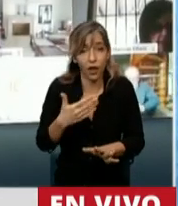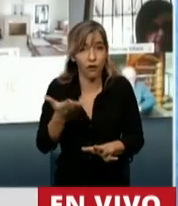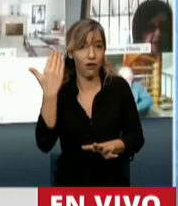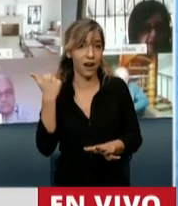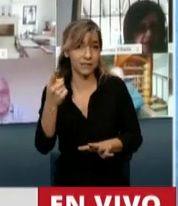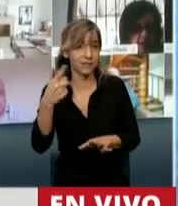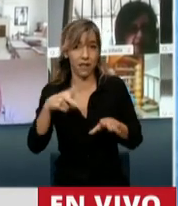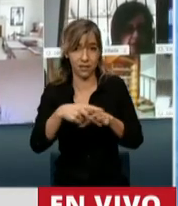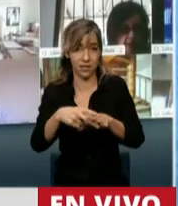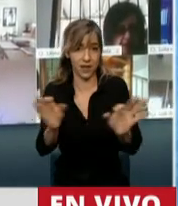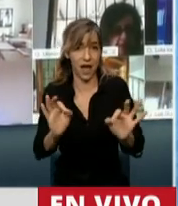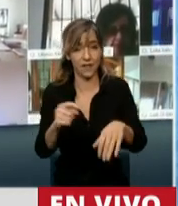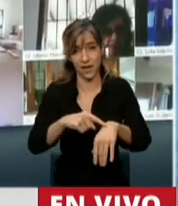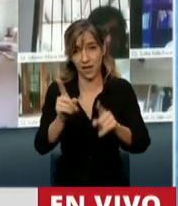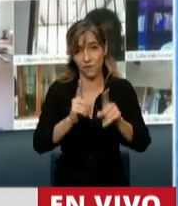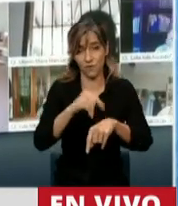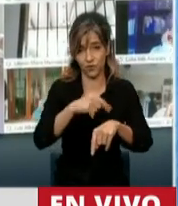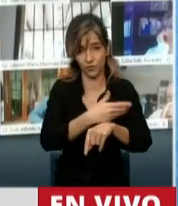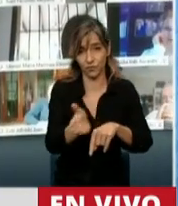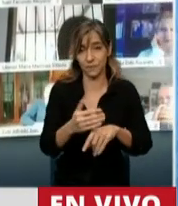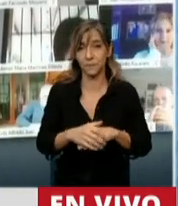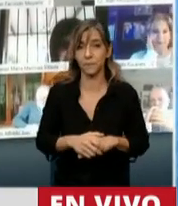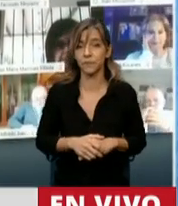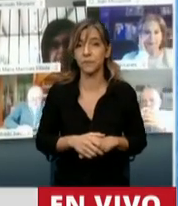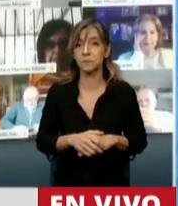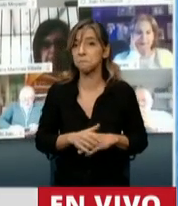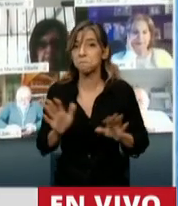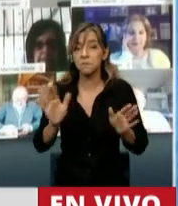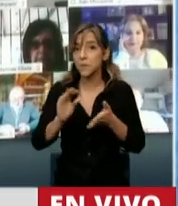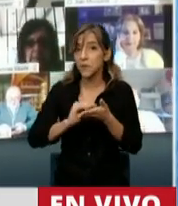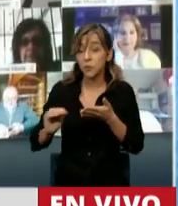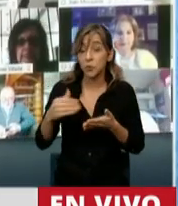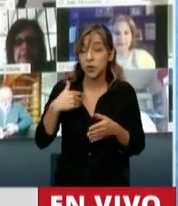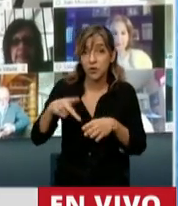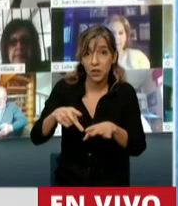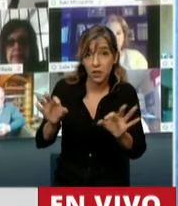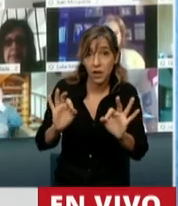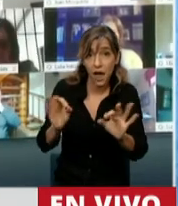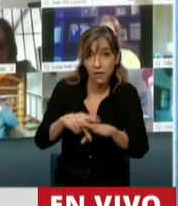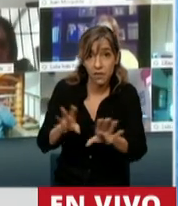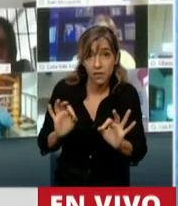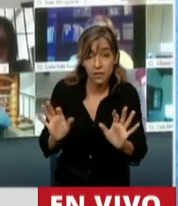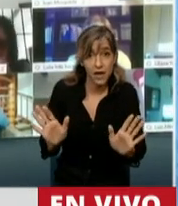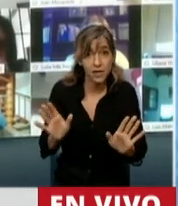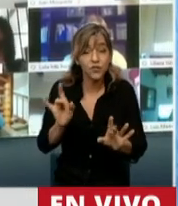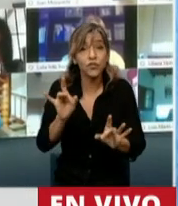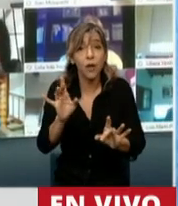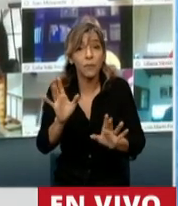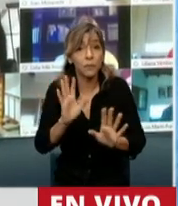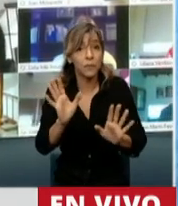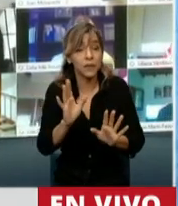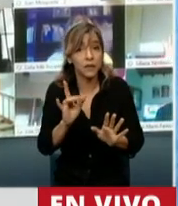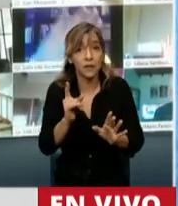presidente me tomó la palabra y se salió. No lo he interrumpido, diputado. Le estaba justamente diciendo a otro diputado para que usted termine